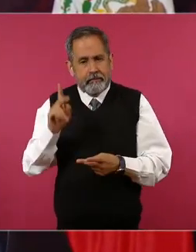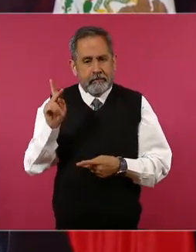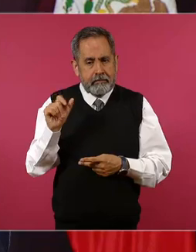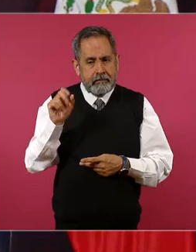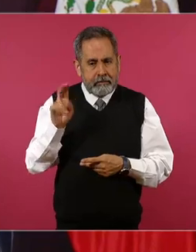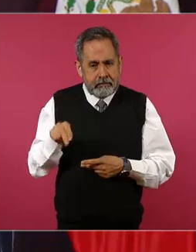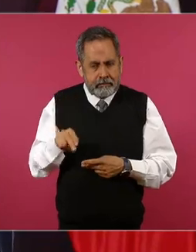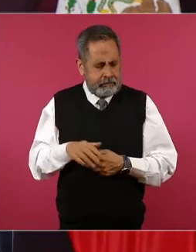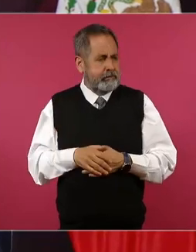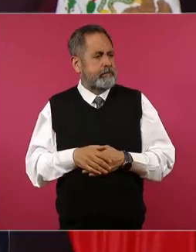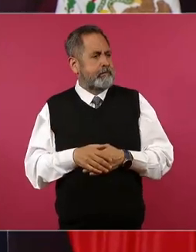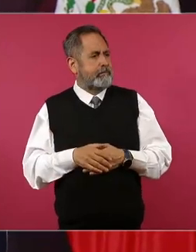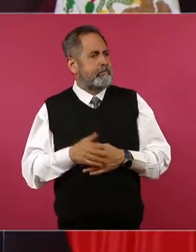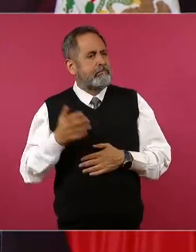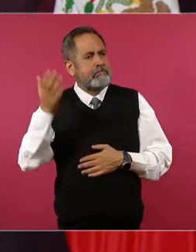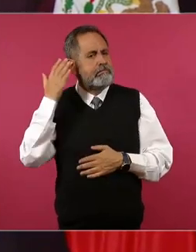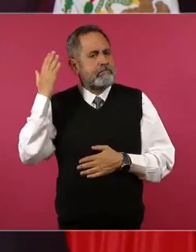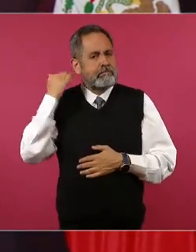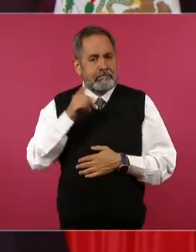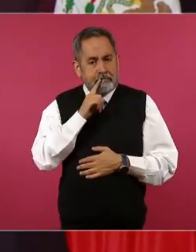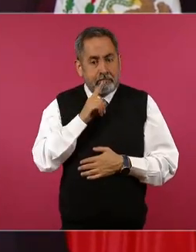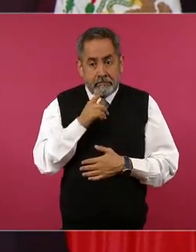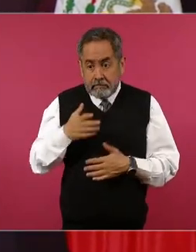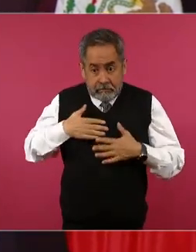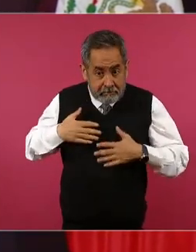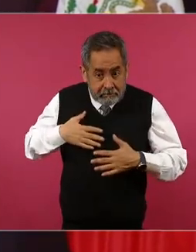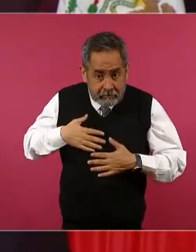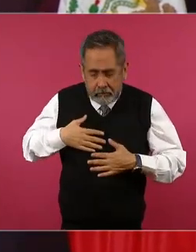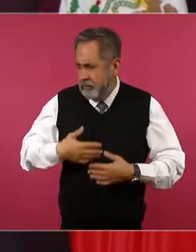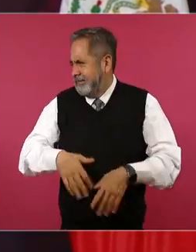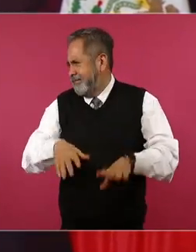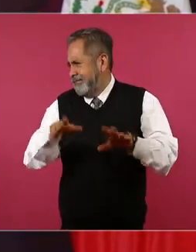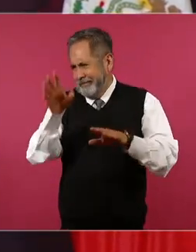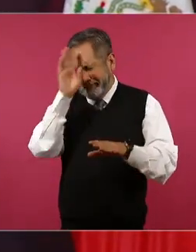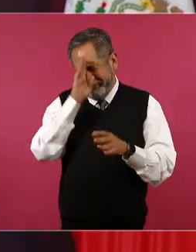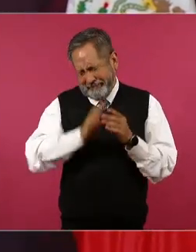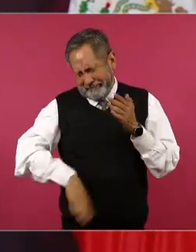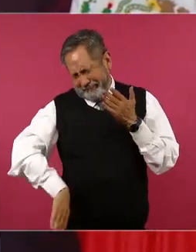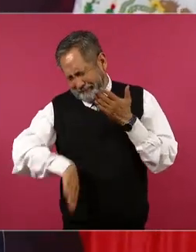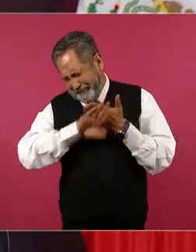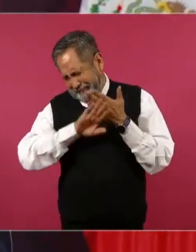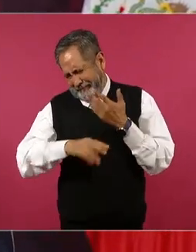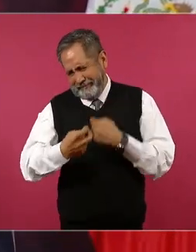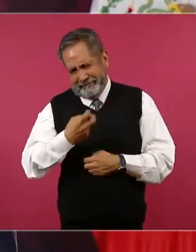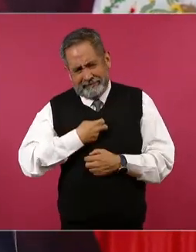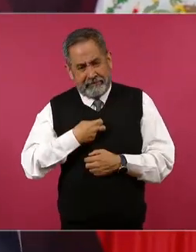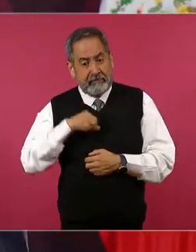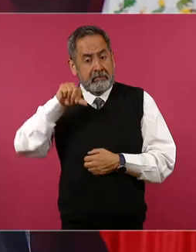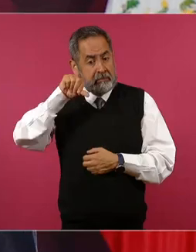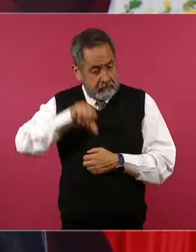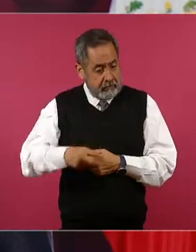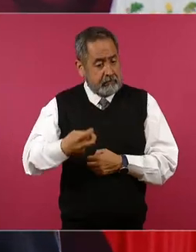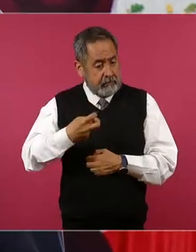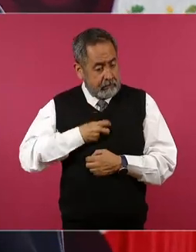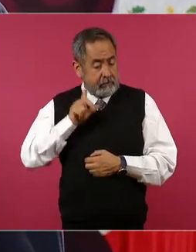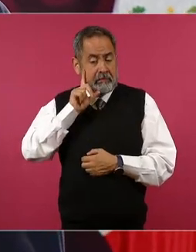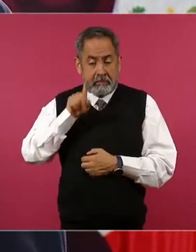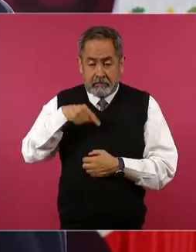eso no se daba y a nosotros nos critican un día sí y el otro también